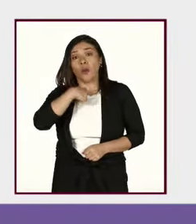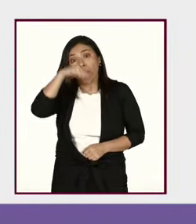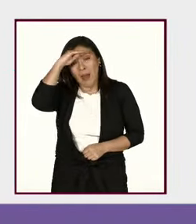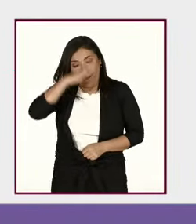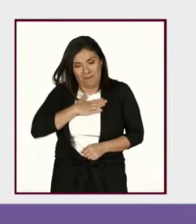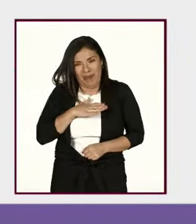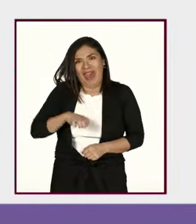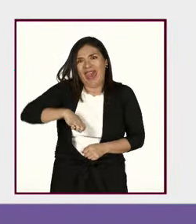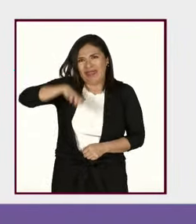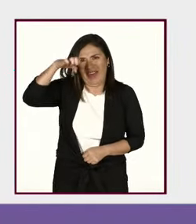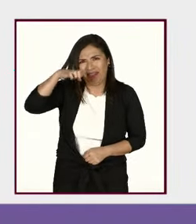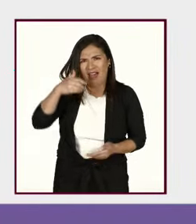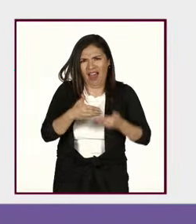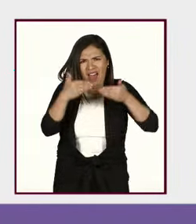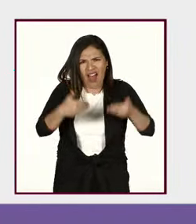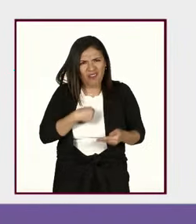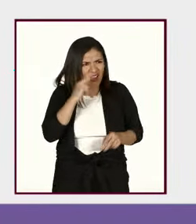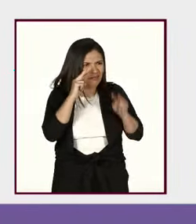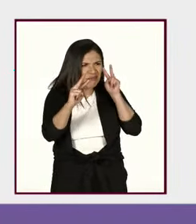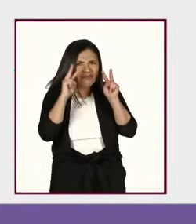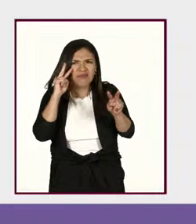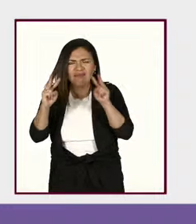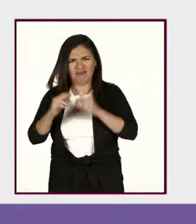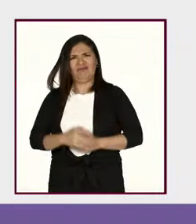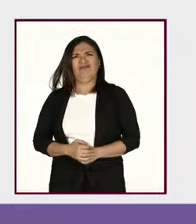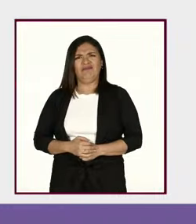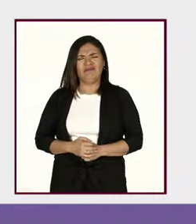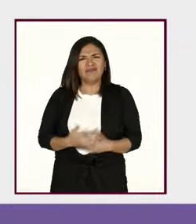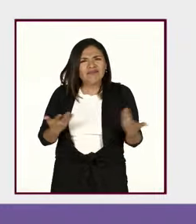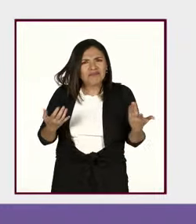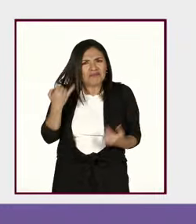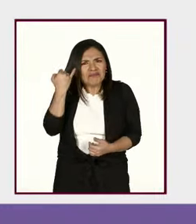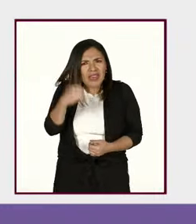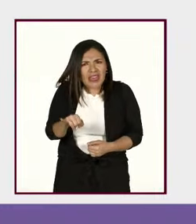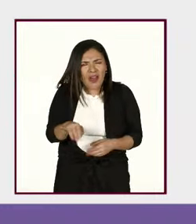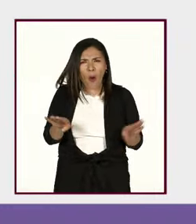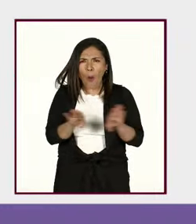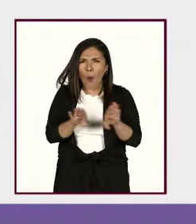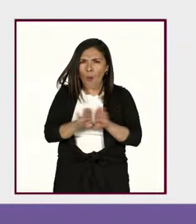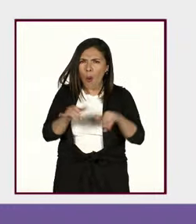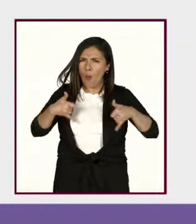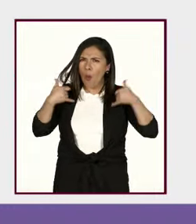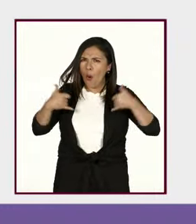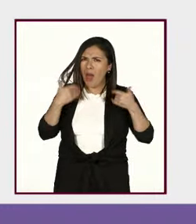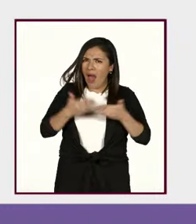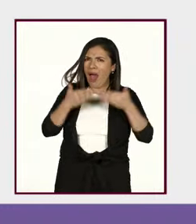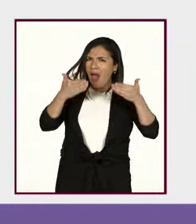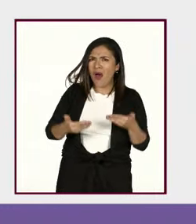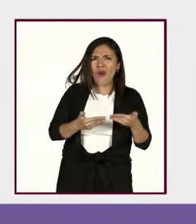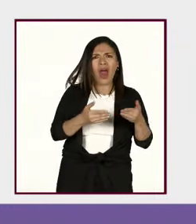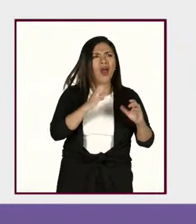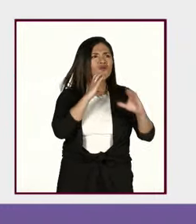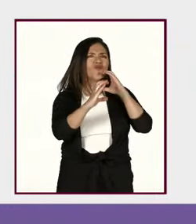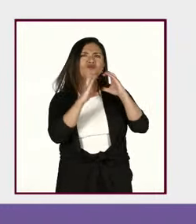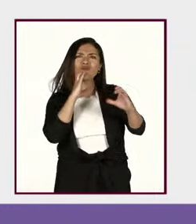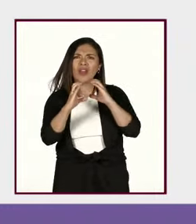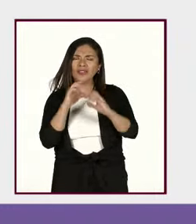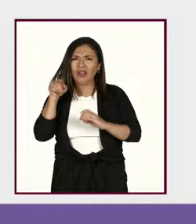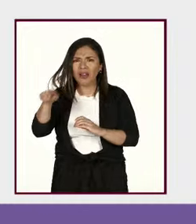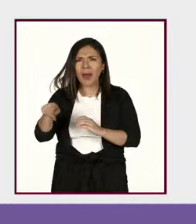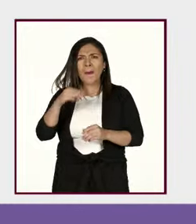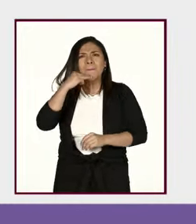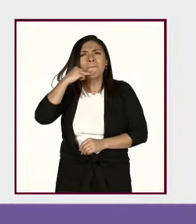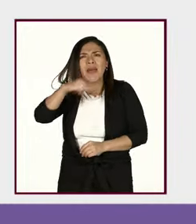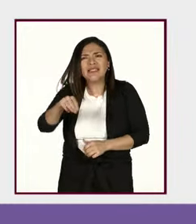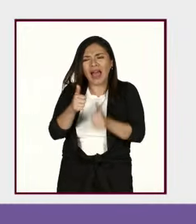tengo de la forma en la que se relacionan los jóvenes y las jóvenes a través de los